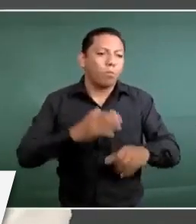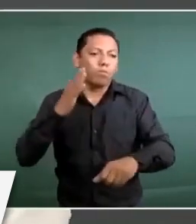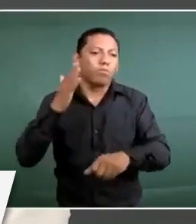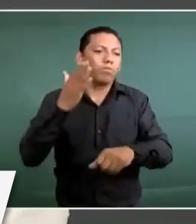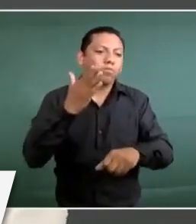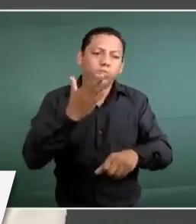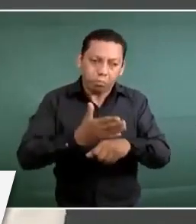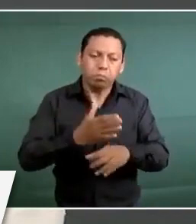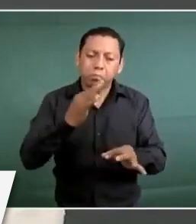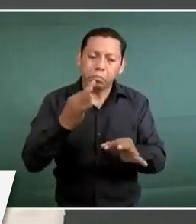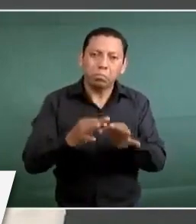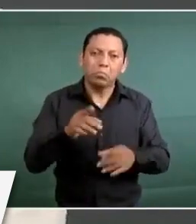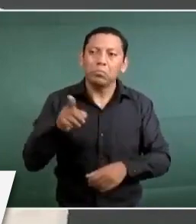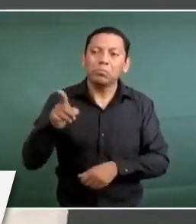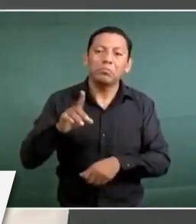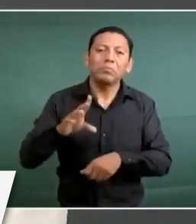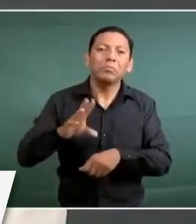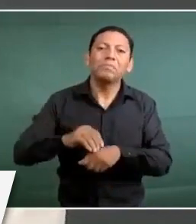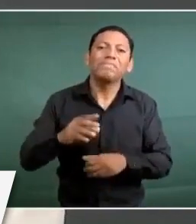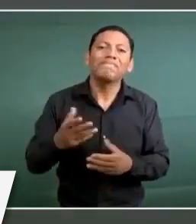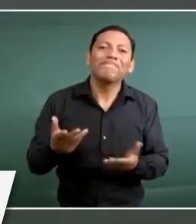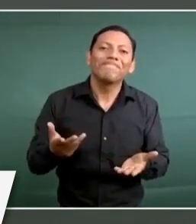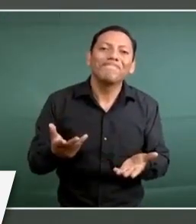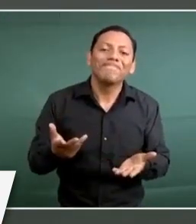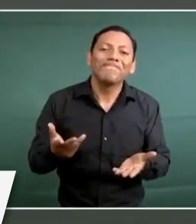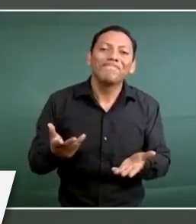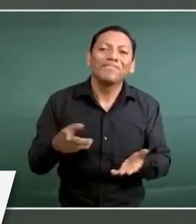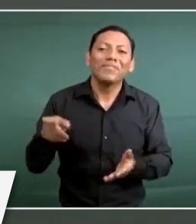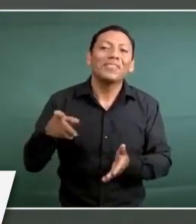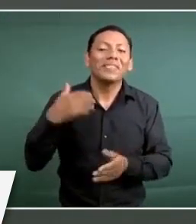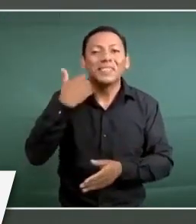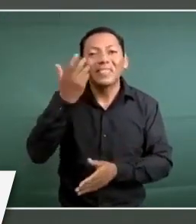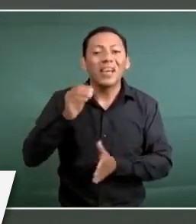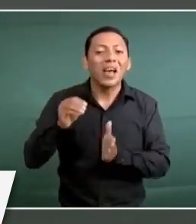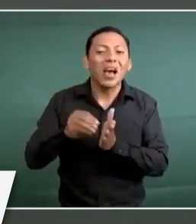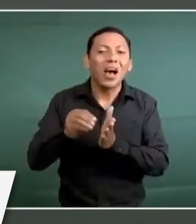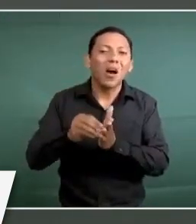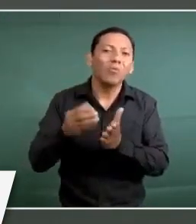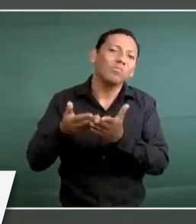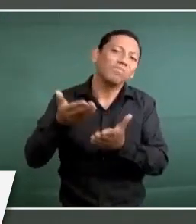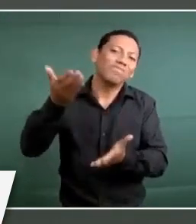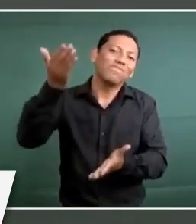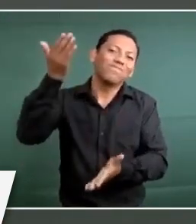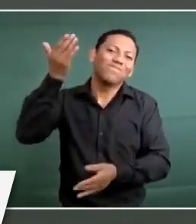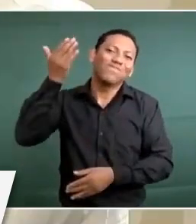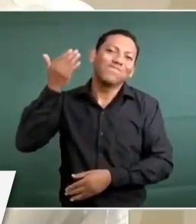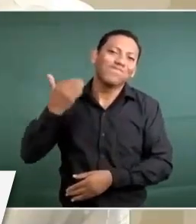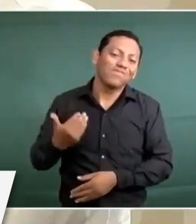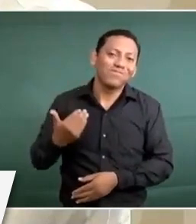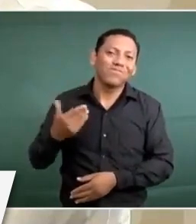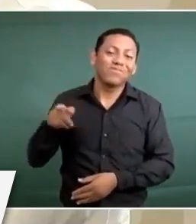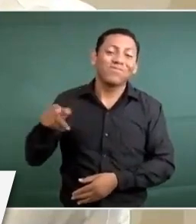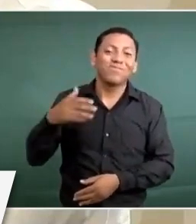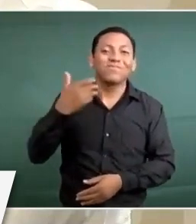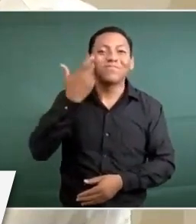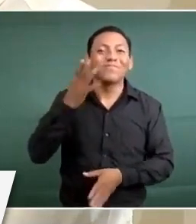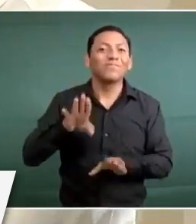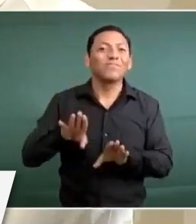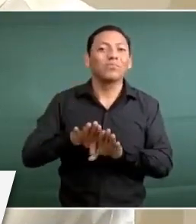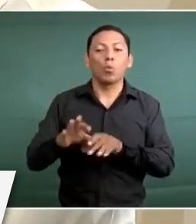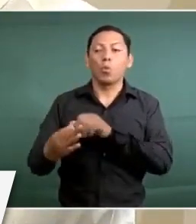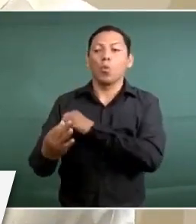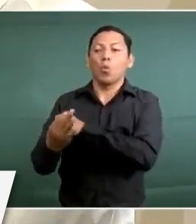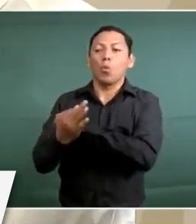y ellos quieren mantener el régimen de privilegios, de